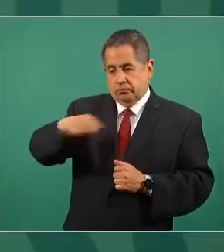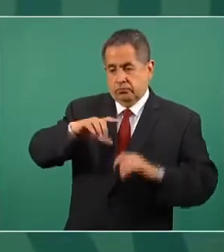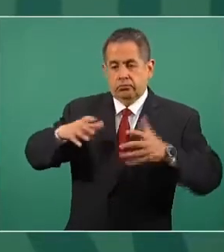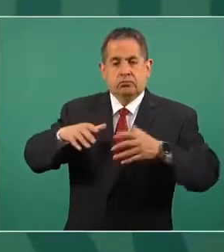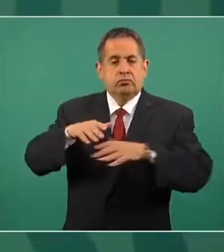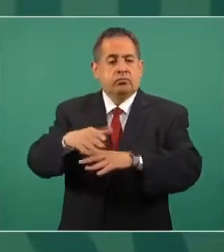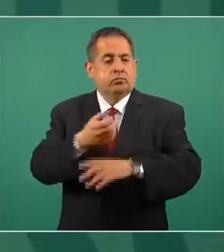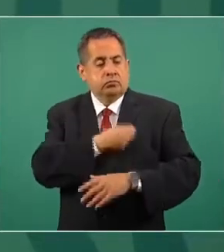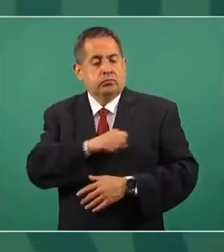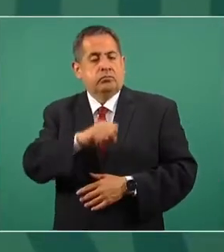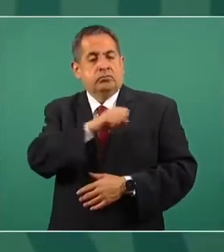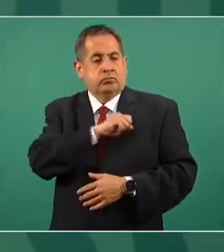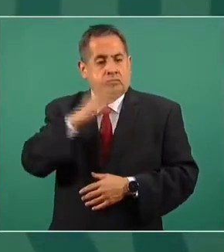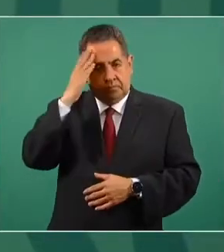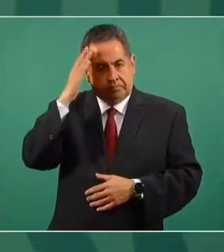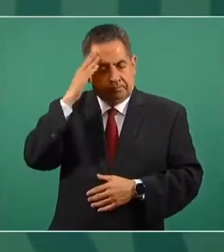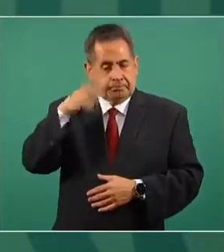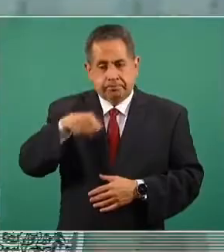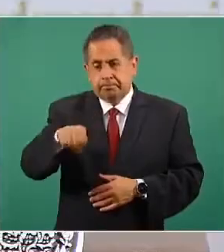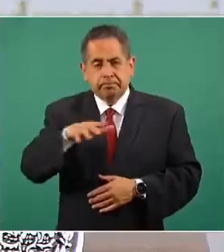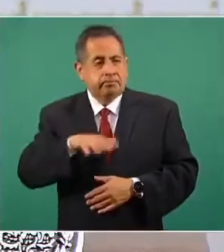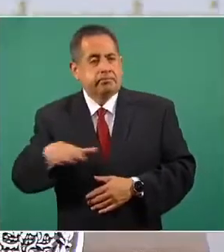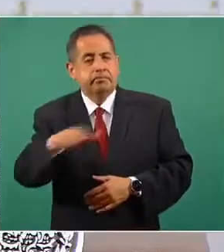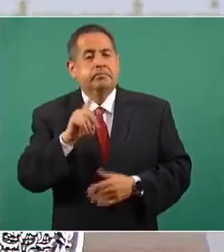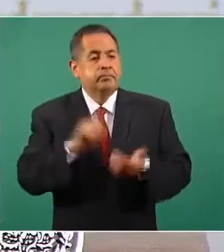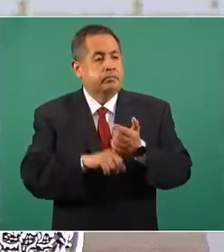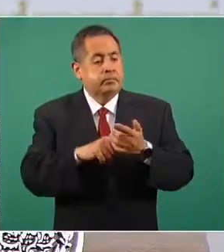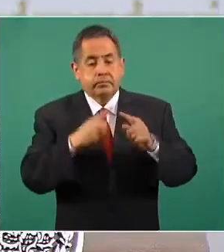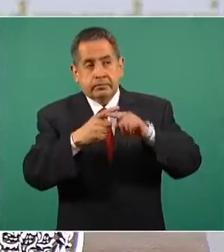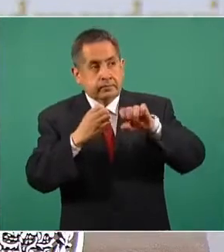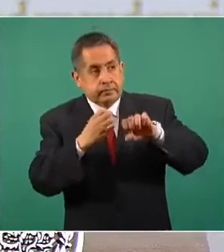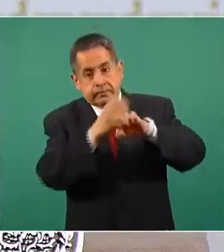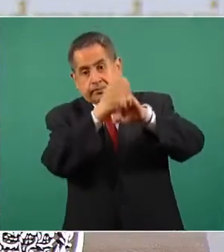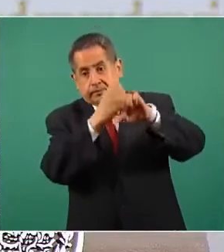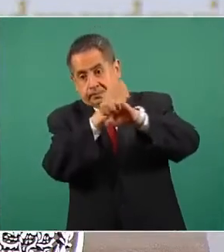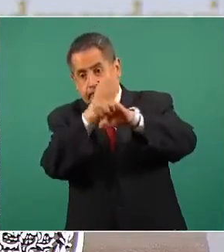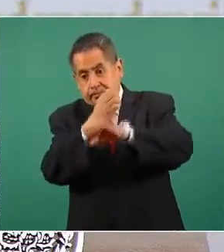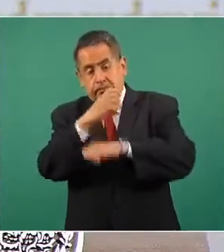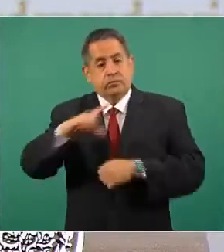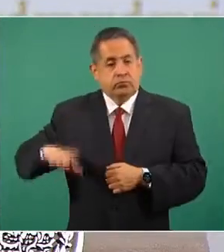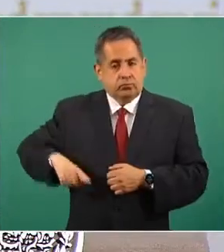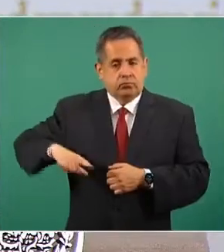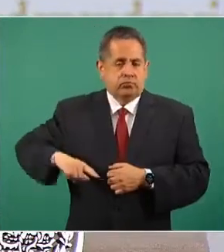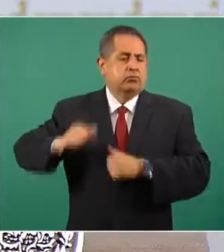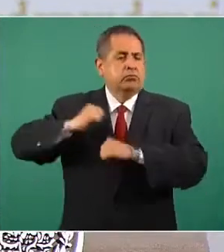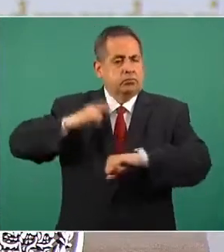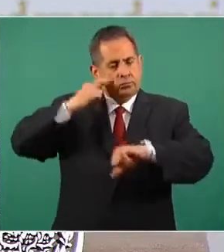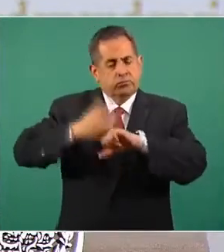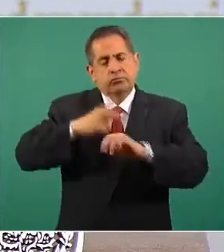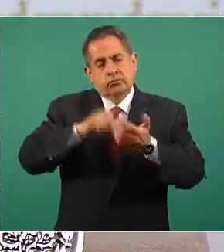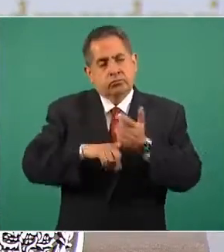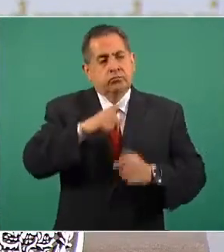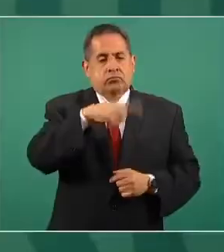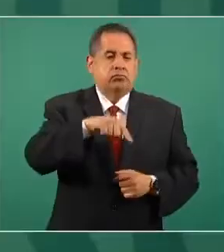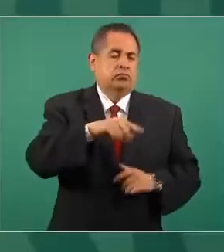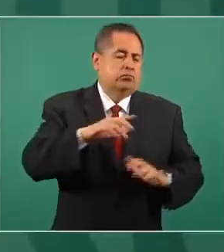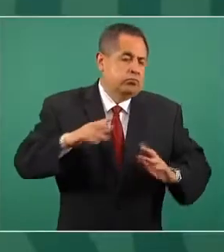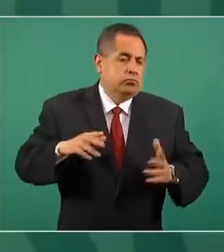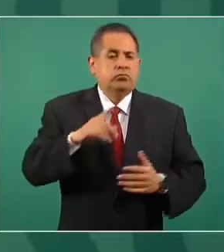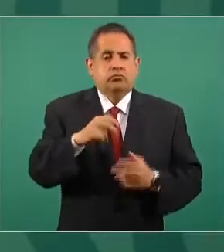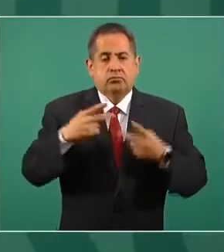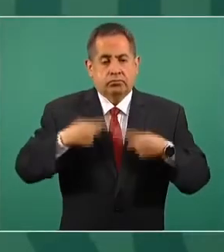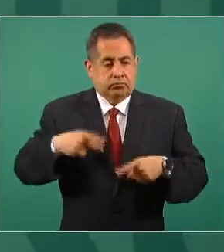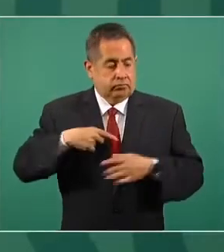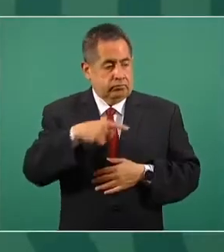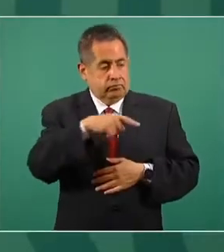materia de salubridad general para que los gobiernos de las entidades federativas en su calidad de autoridades sanitarias, así como personas